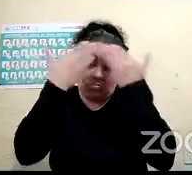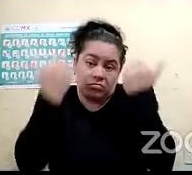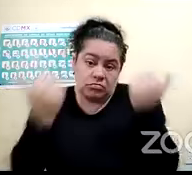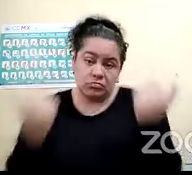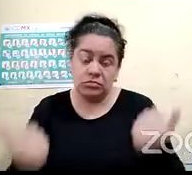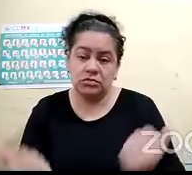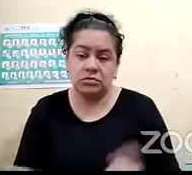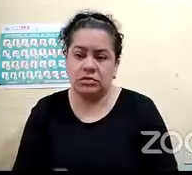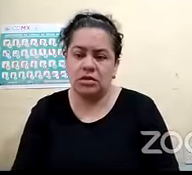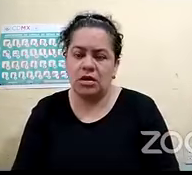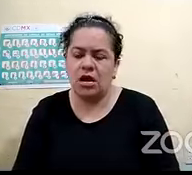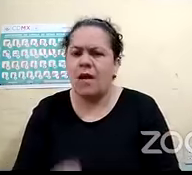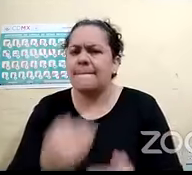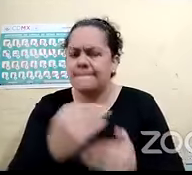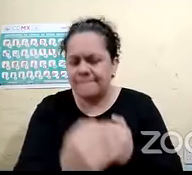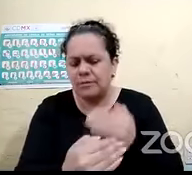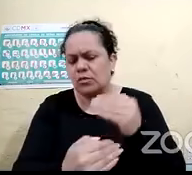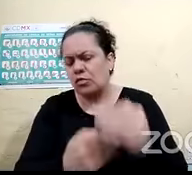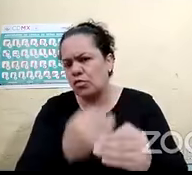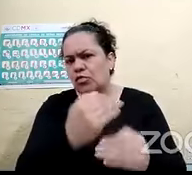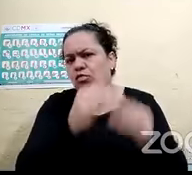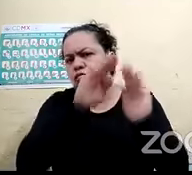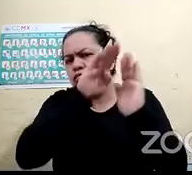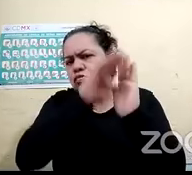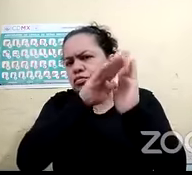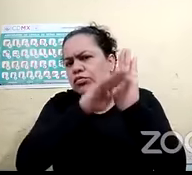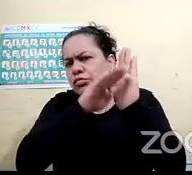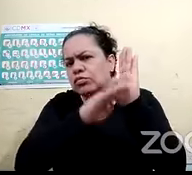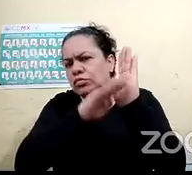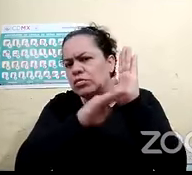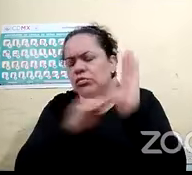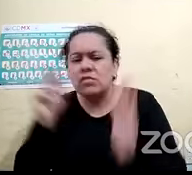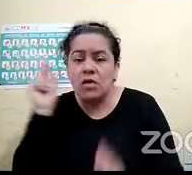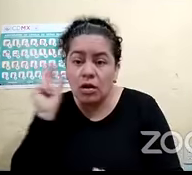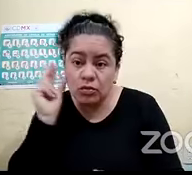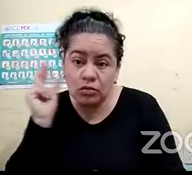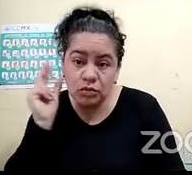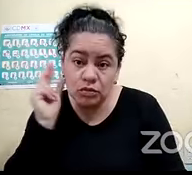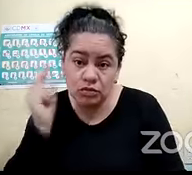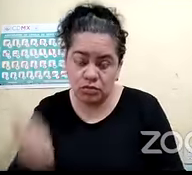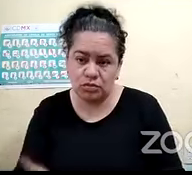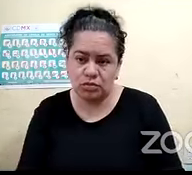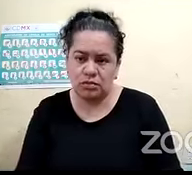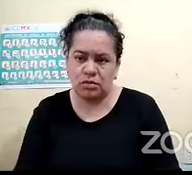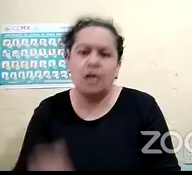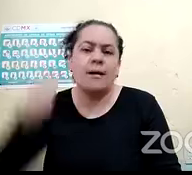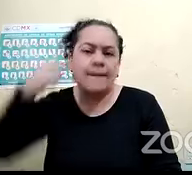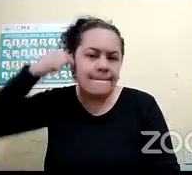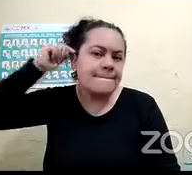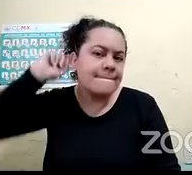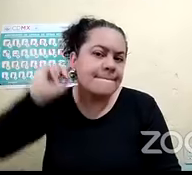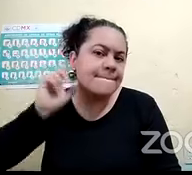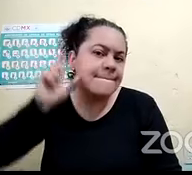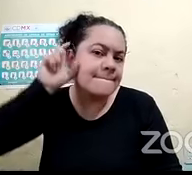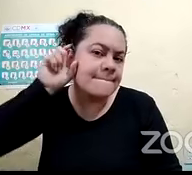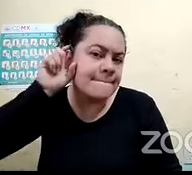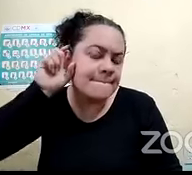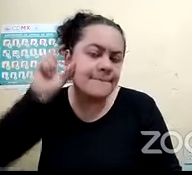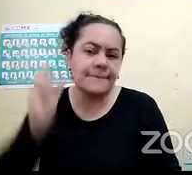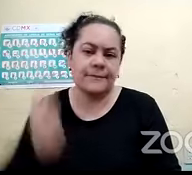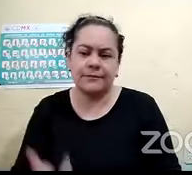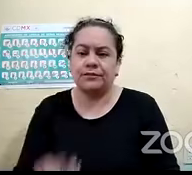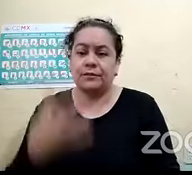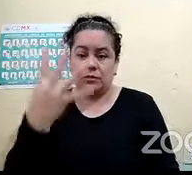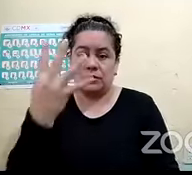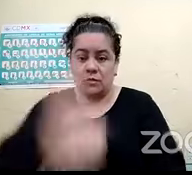progresivo. Y, bueno, me pusieron un auxiliar en el oído izquierdo a los nueve años